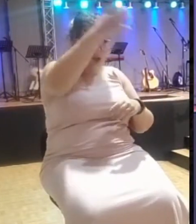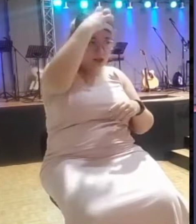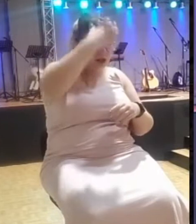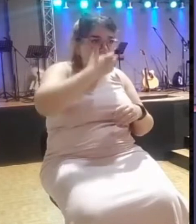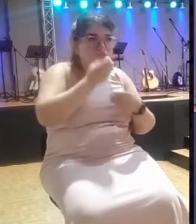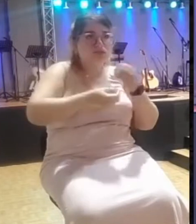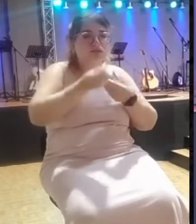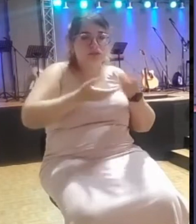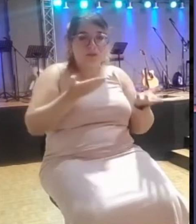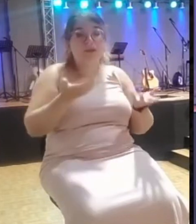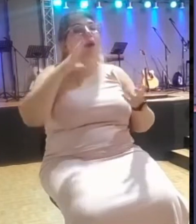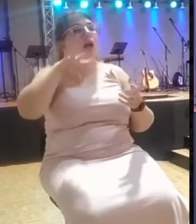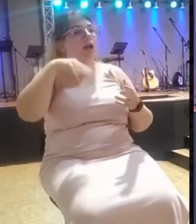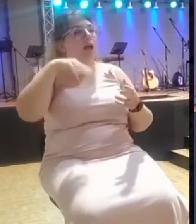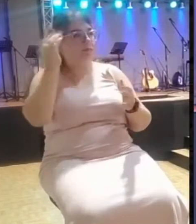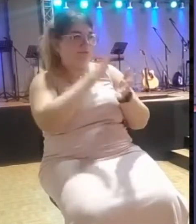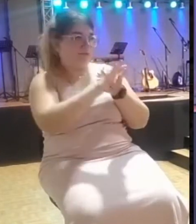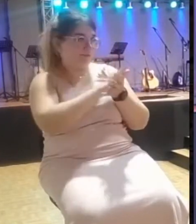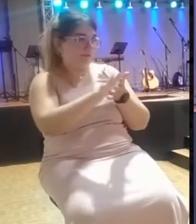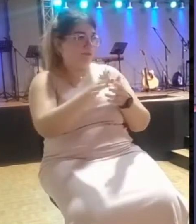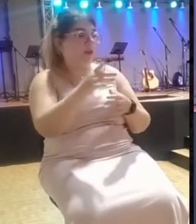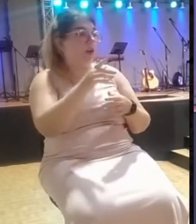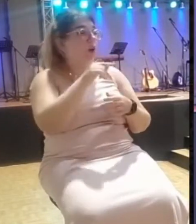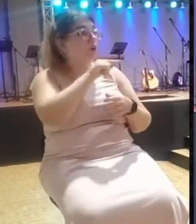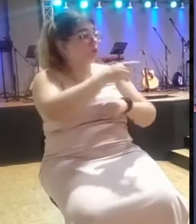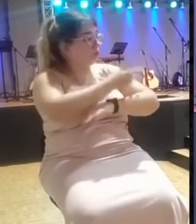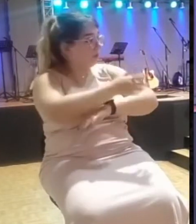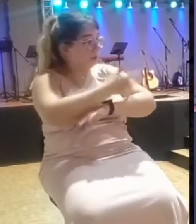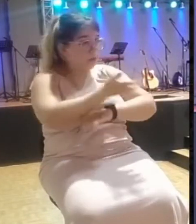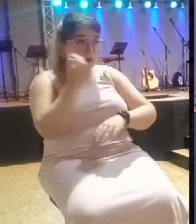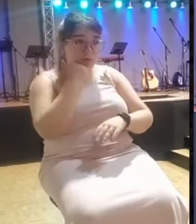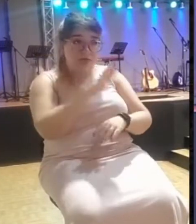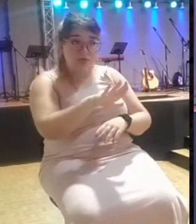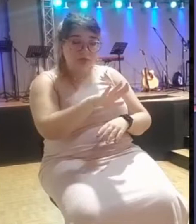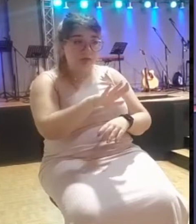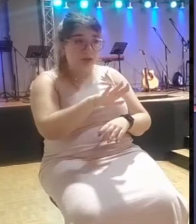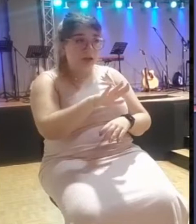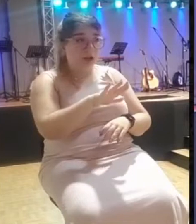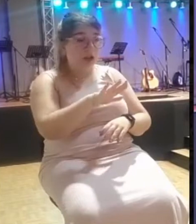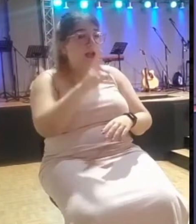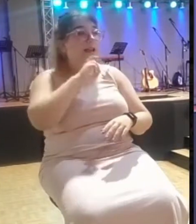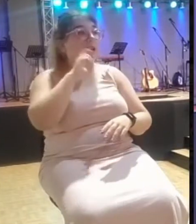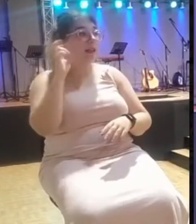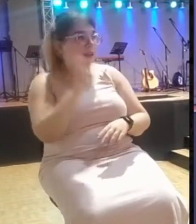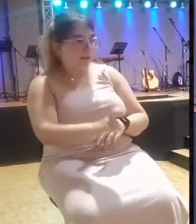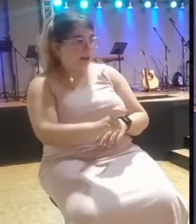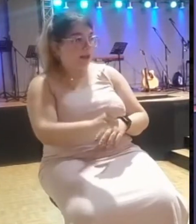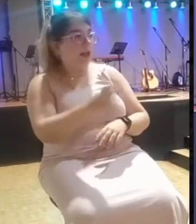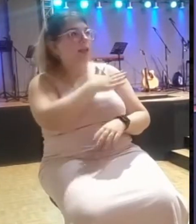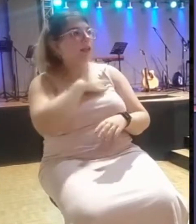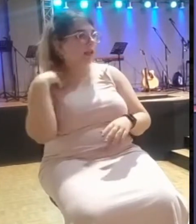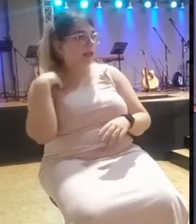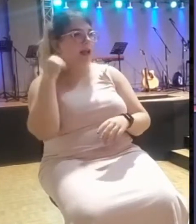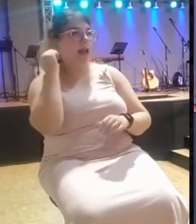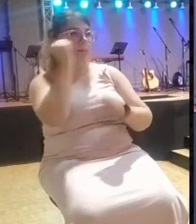Y entonces él le explica, dice, ¿no sabes lo que ha hecho tu siervo cuando Jezabel quería matar a los profetas? ¿Cómo los he escondido en